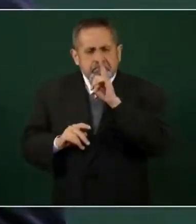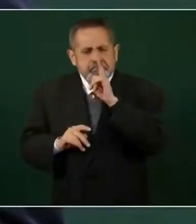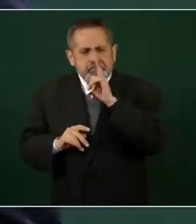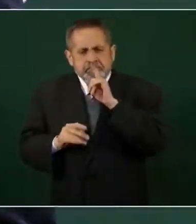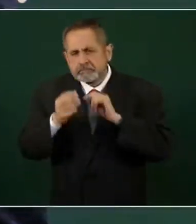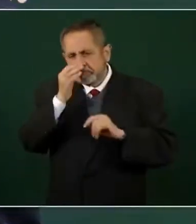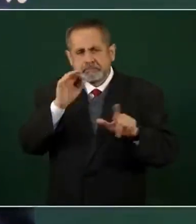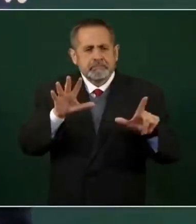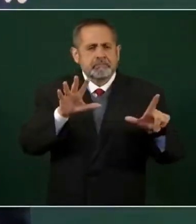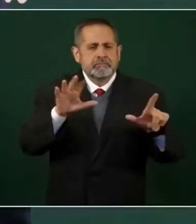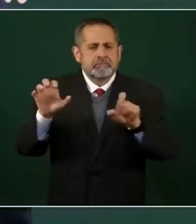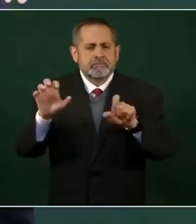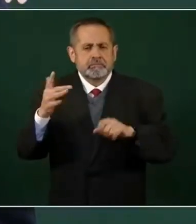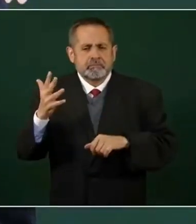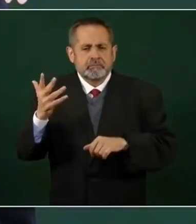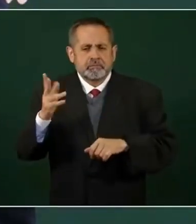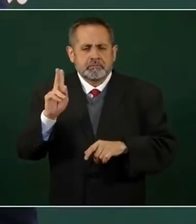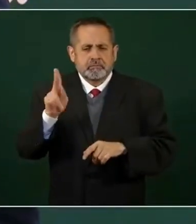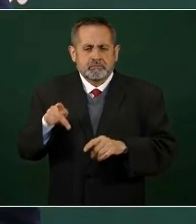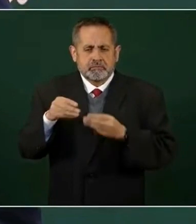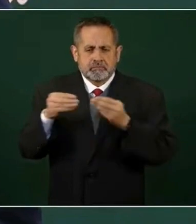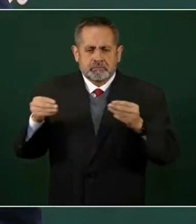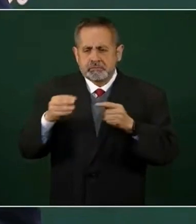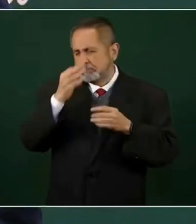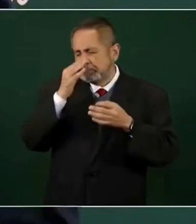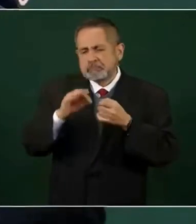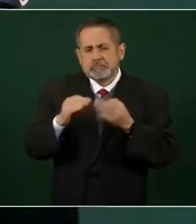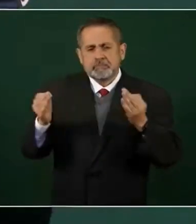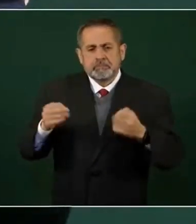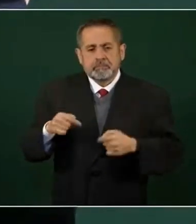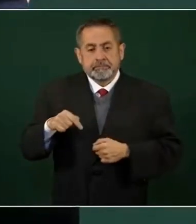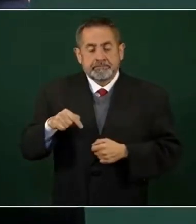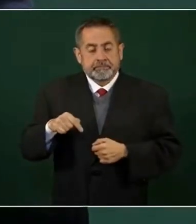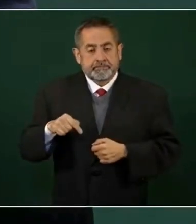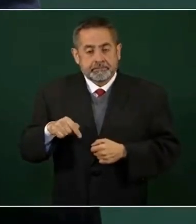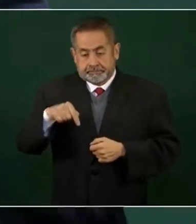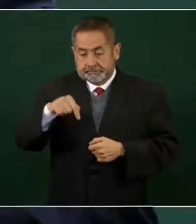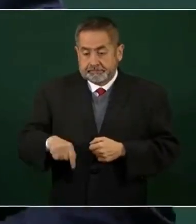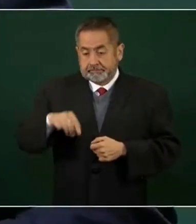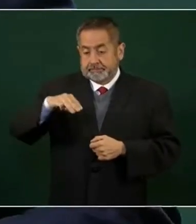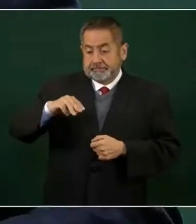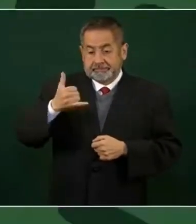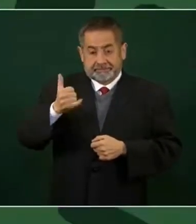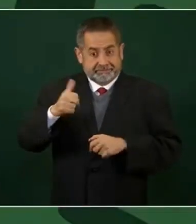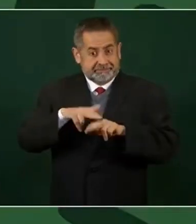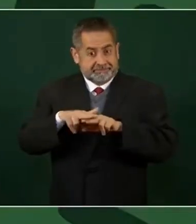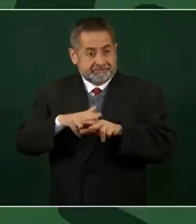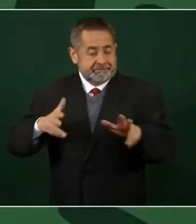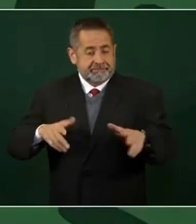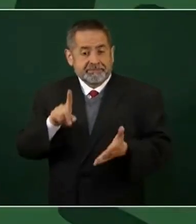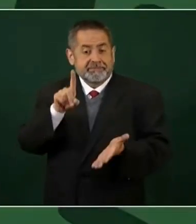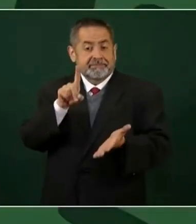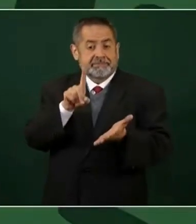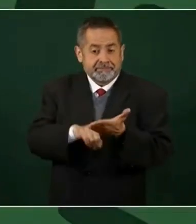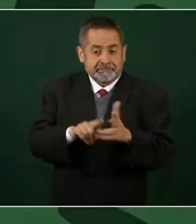750 kilómetros. Y esto es nada más el Tren Maya, son 1